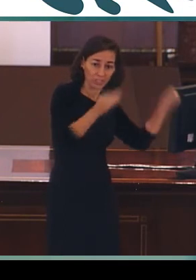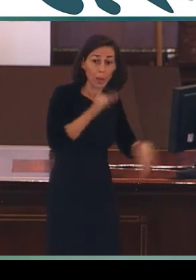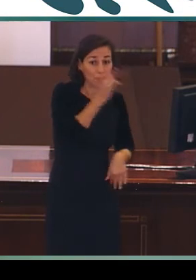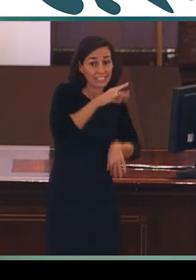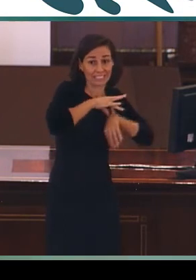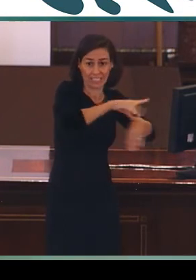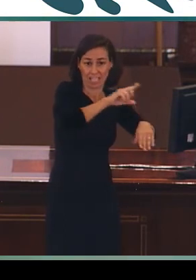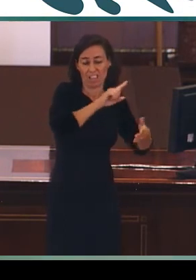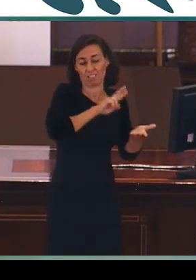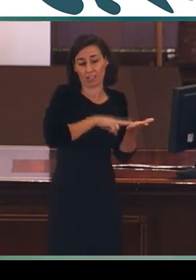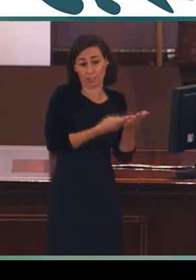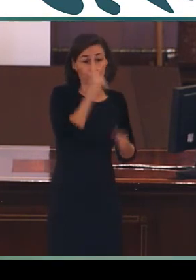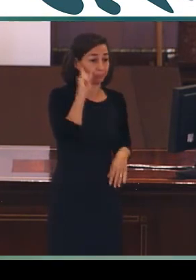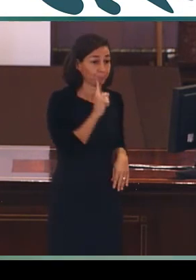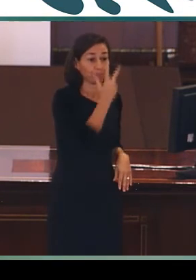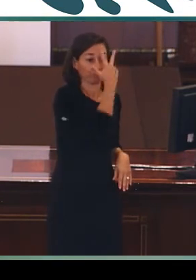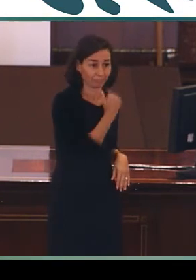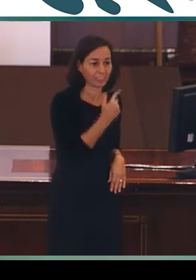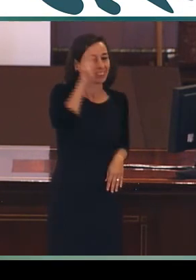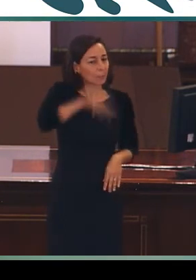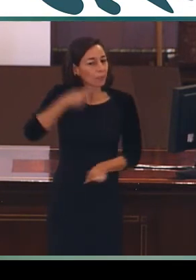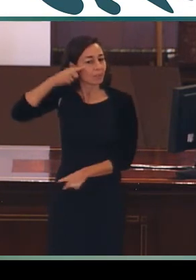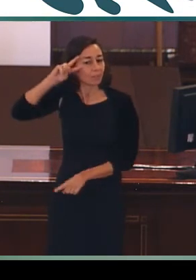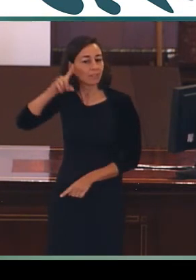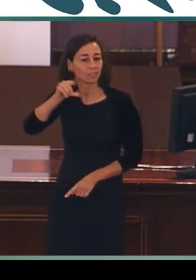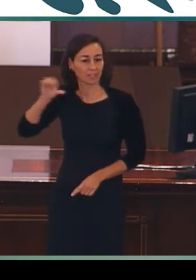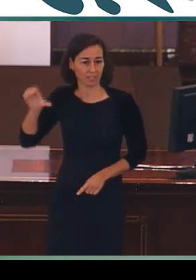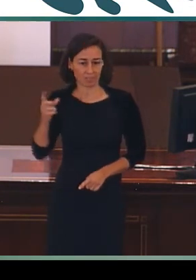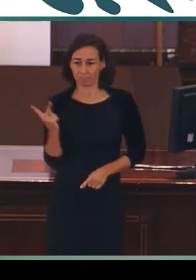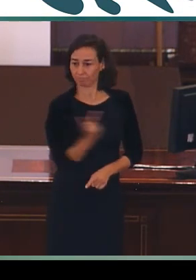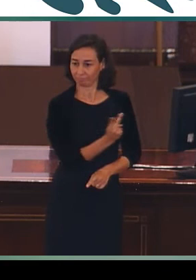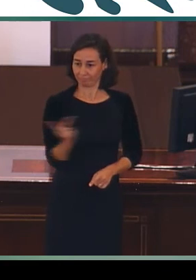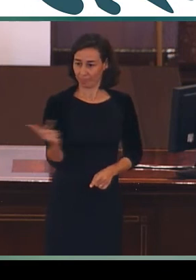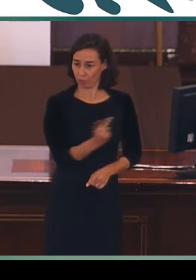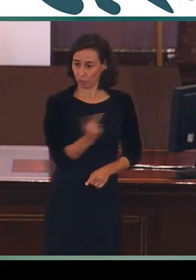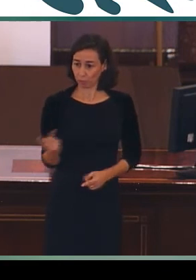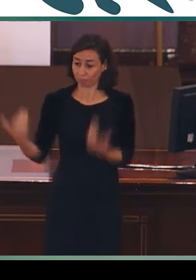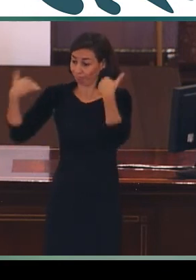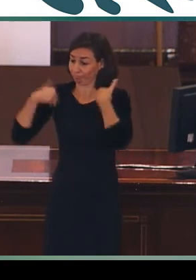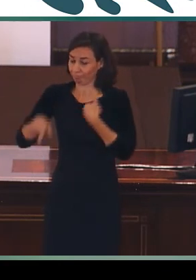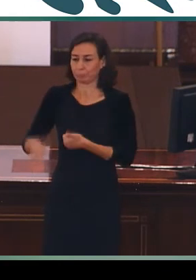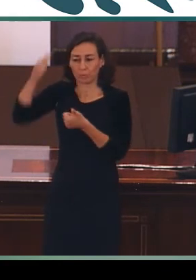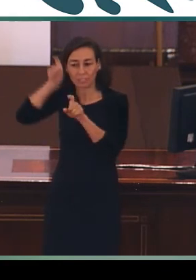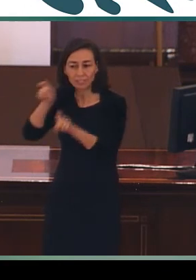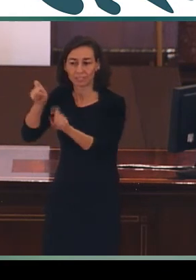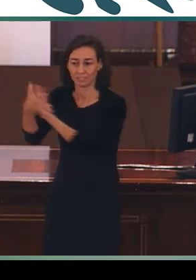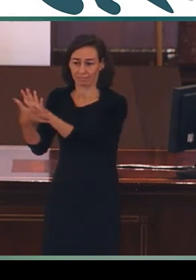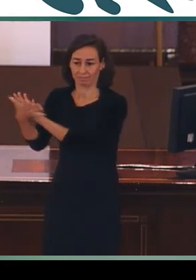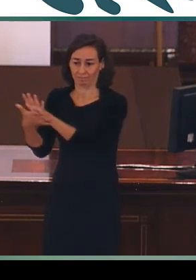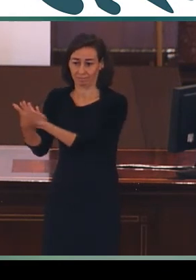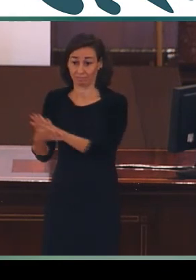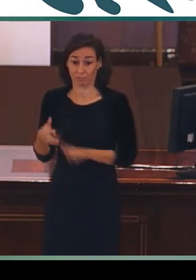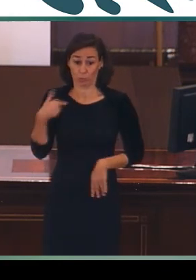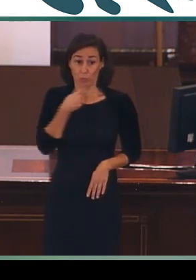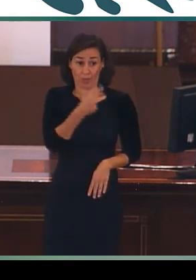personas sordociegas y los especialistas en lengua de signos española encargados de enseñar esa lengua. Como tú